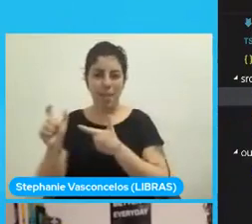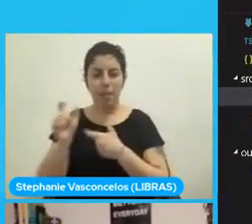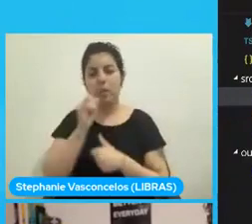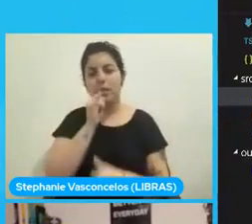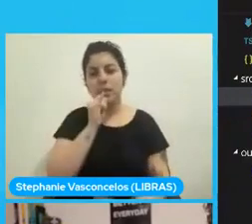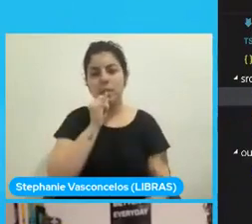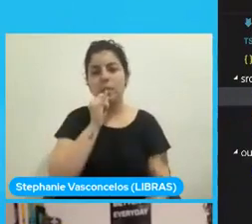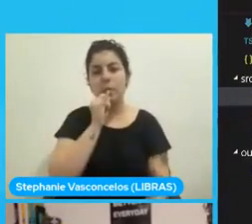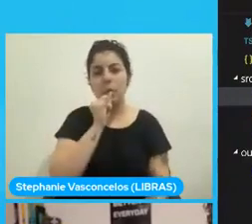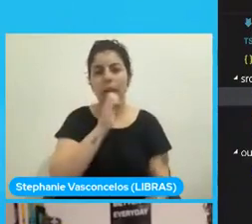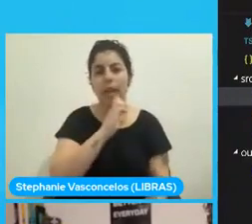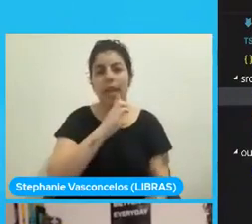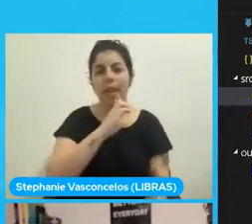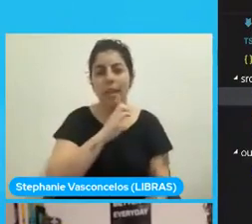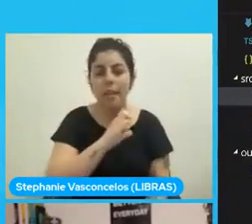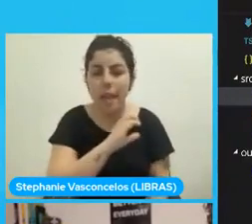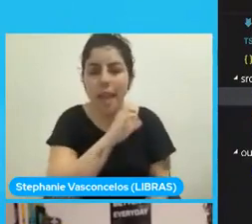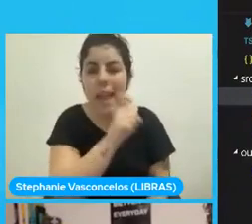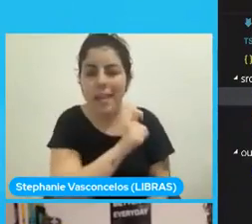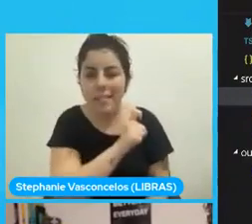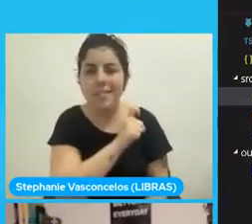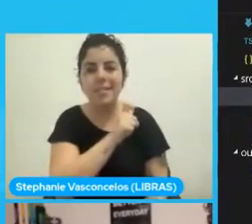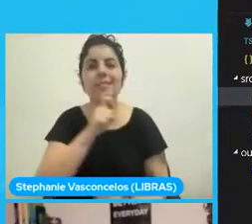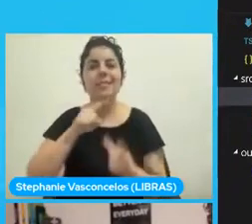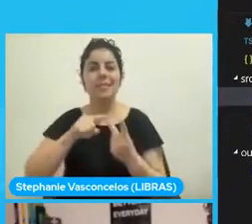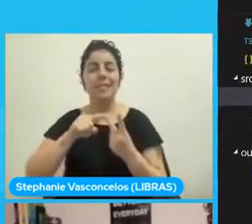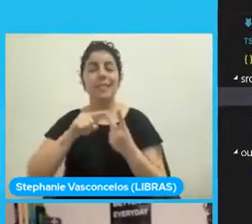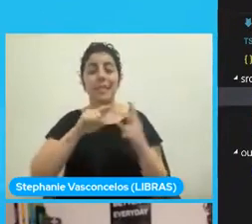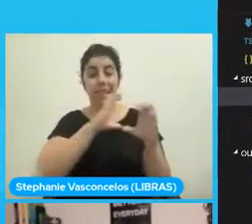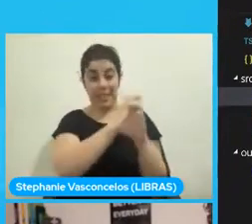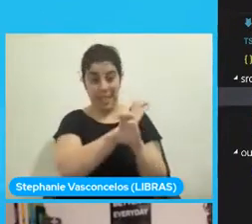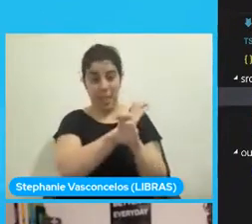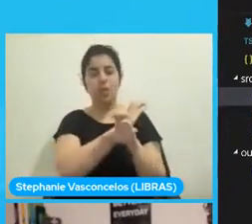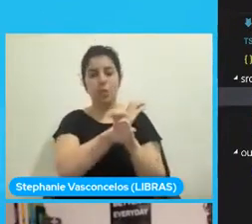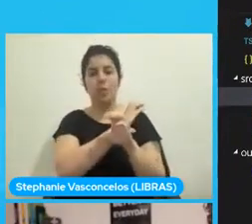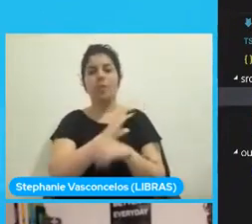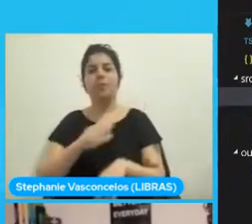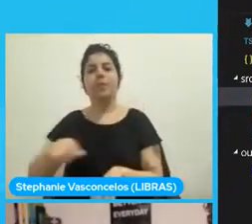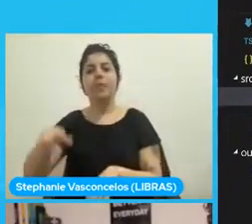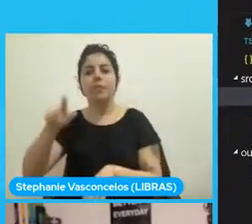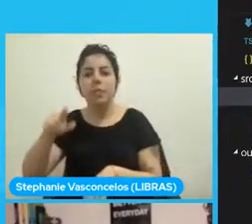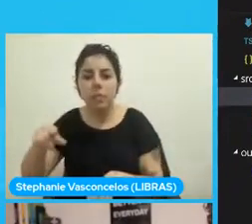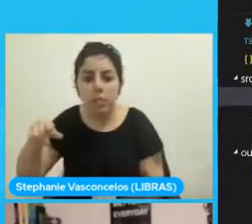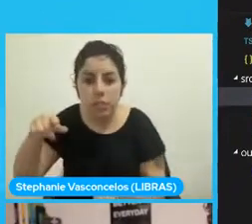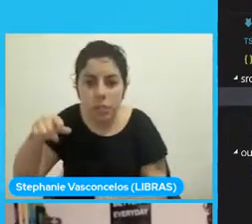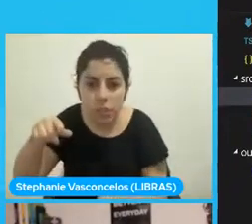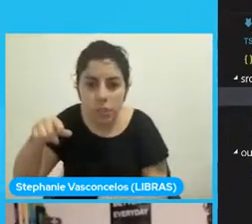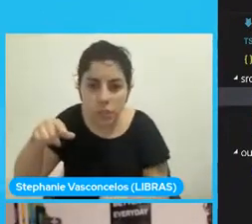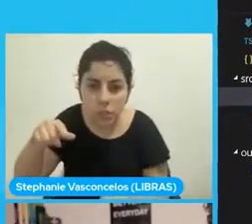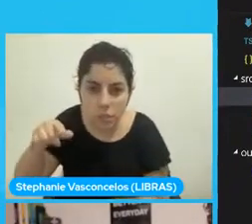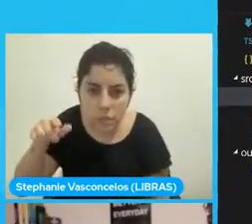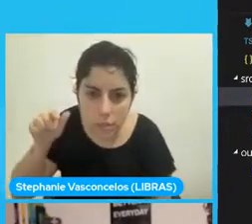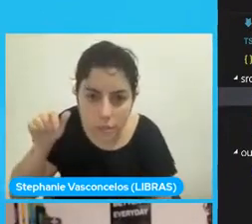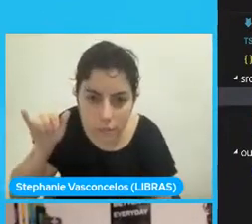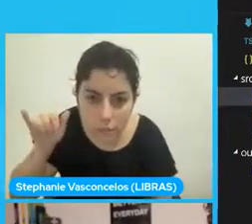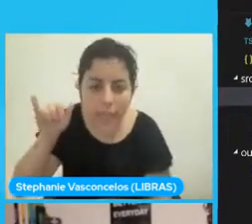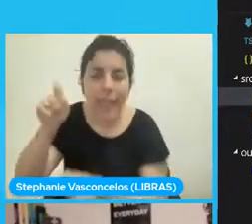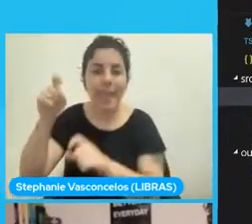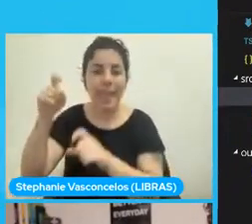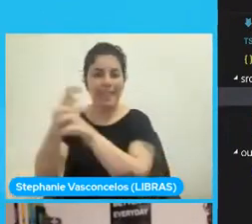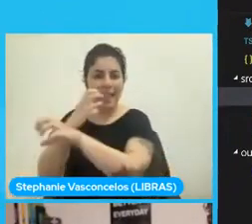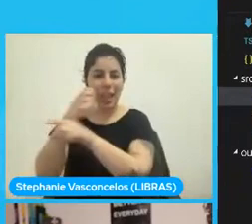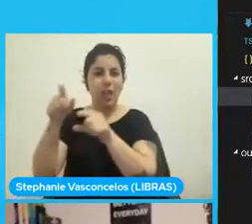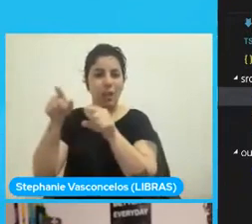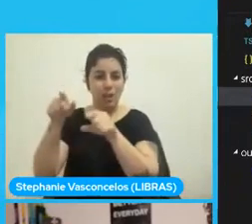un entero X y un entero Y. Y va a retornar, simplemente para